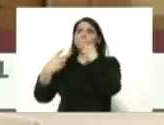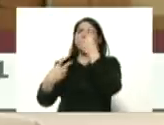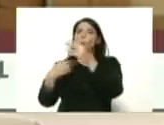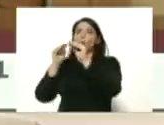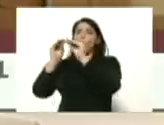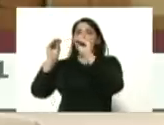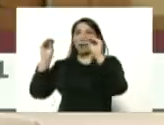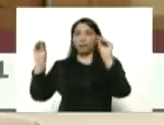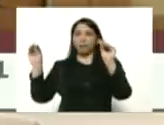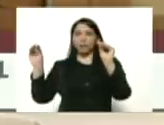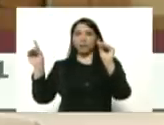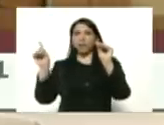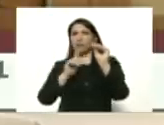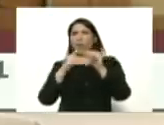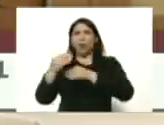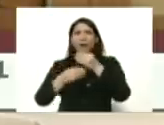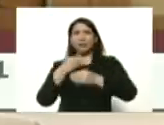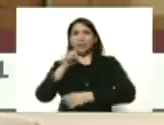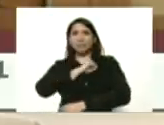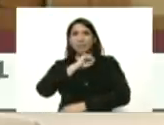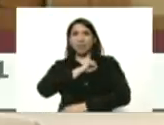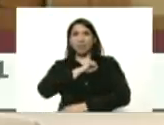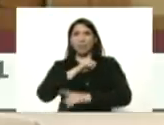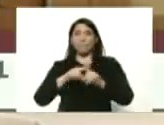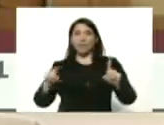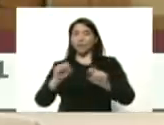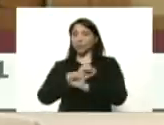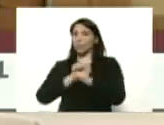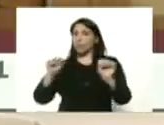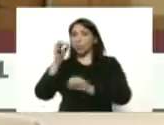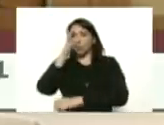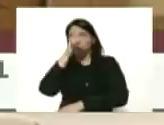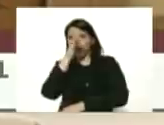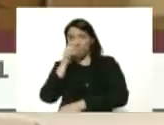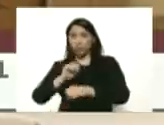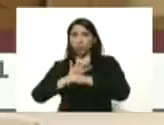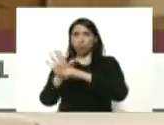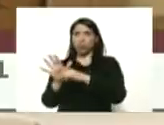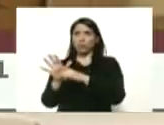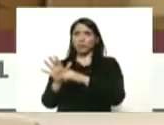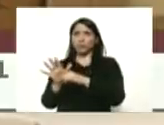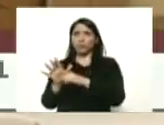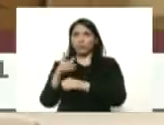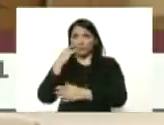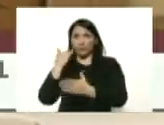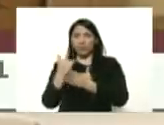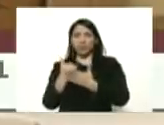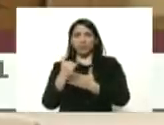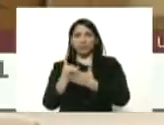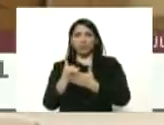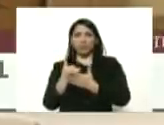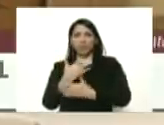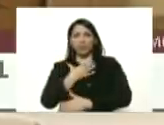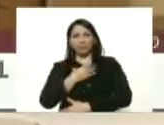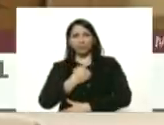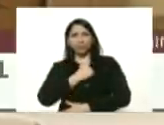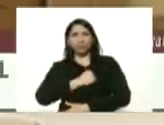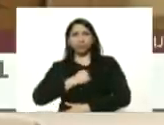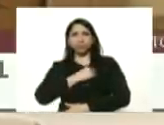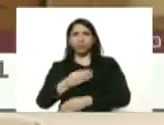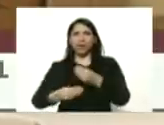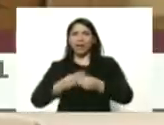alarma no causar pánico pero tampoco burlarnos del coronavirus fíjese lamento tener que hacer esta